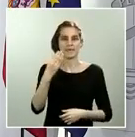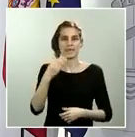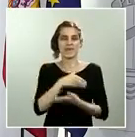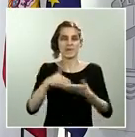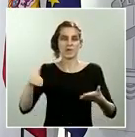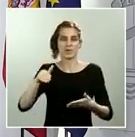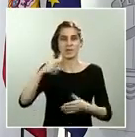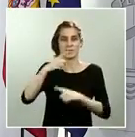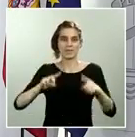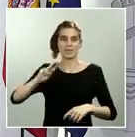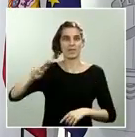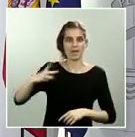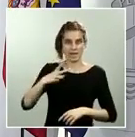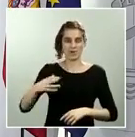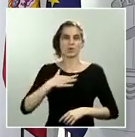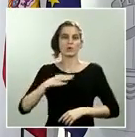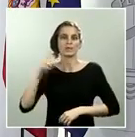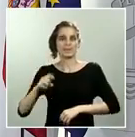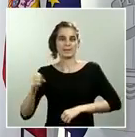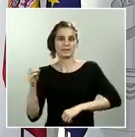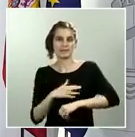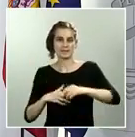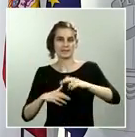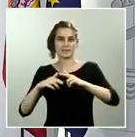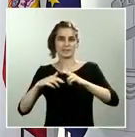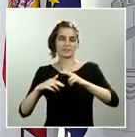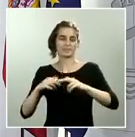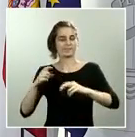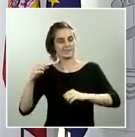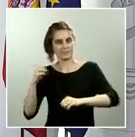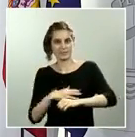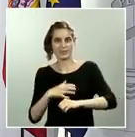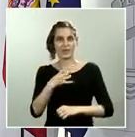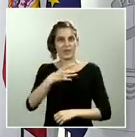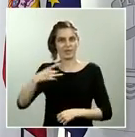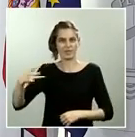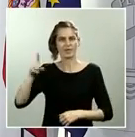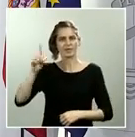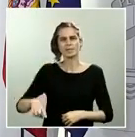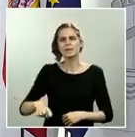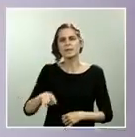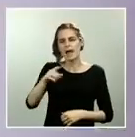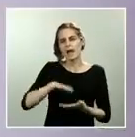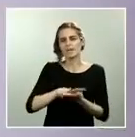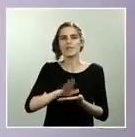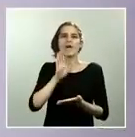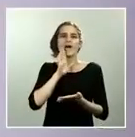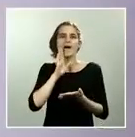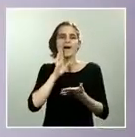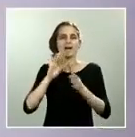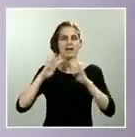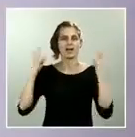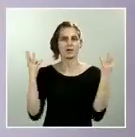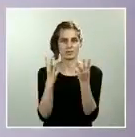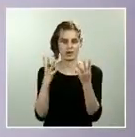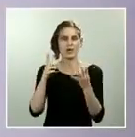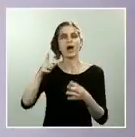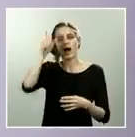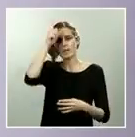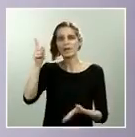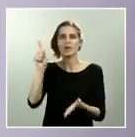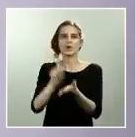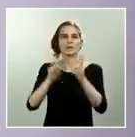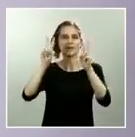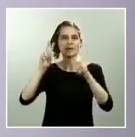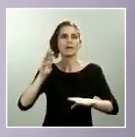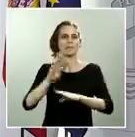Y hablando de ese Consejo, que le parece que Alemania haya vuelto a rechazar hoy la puesta en marcha de los coronabonos. Y una última, los autónomos siguen pidiendo que se suspenda el